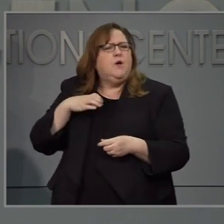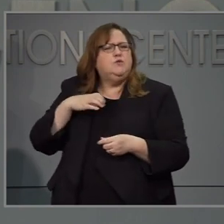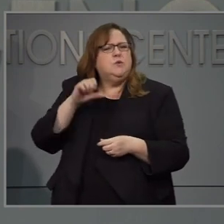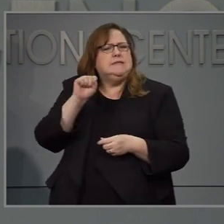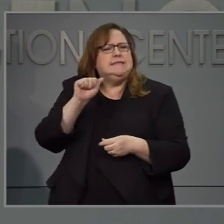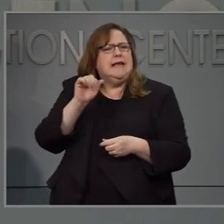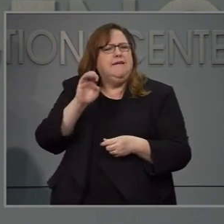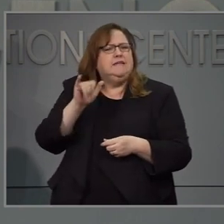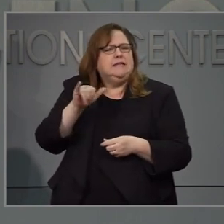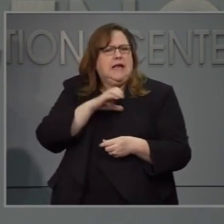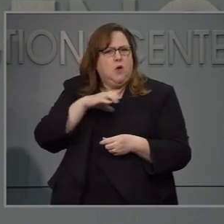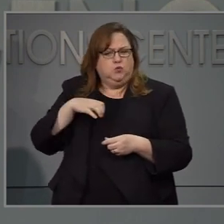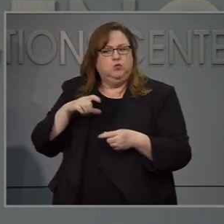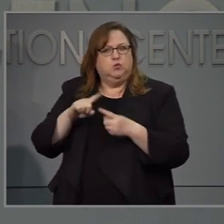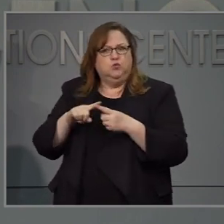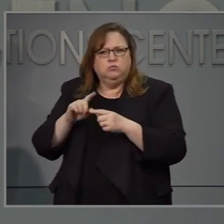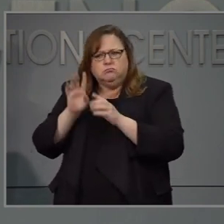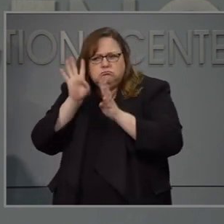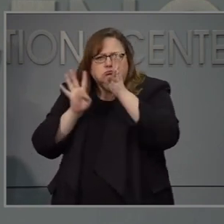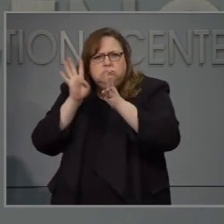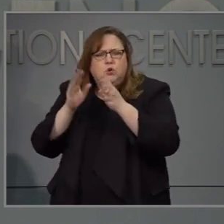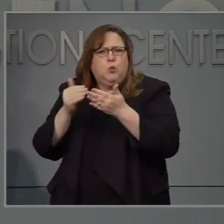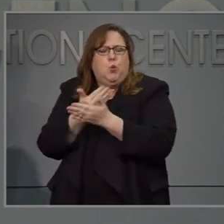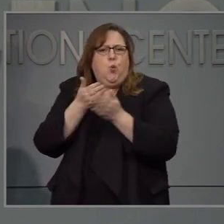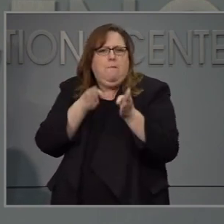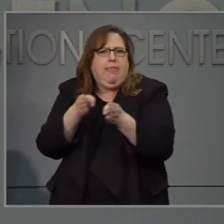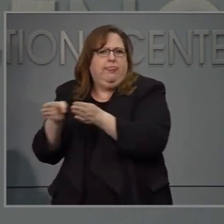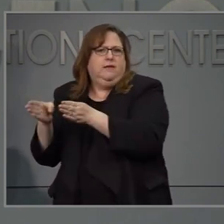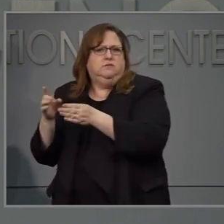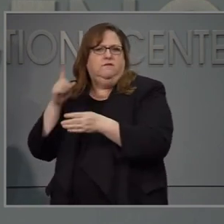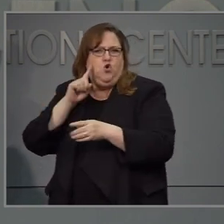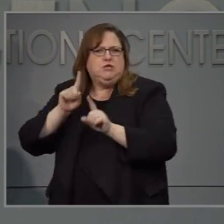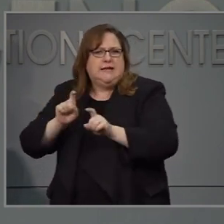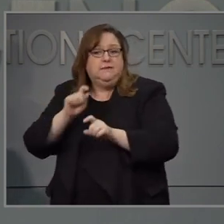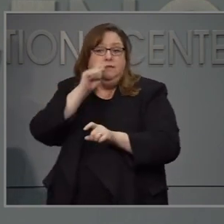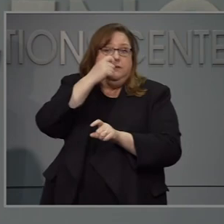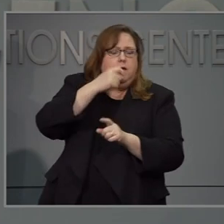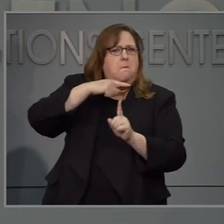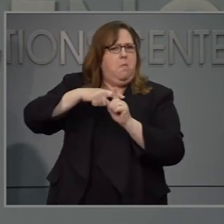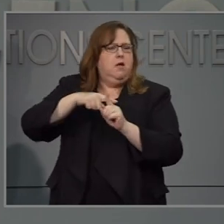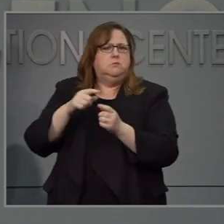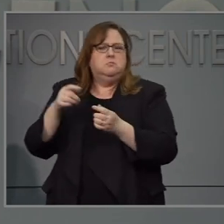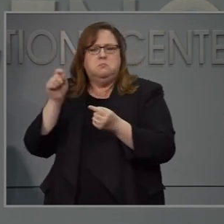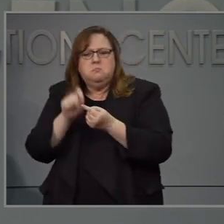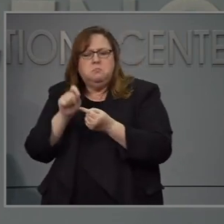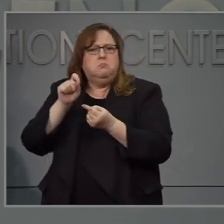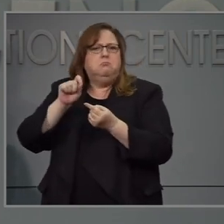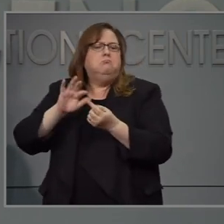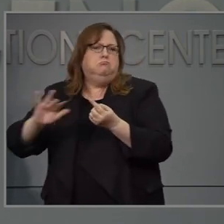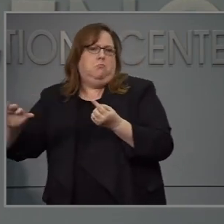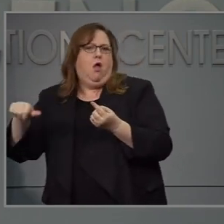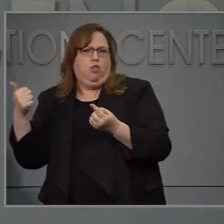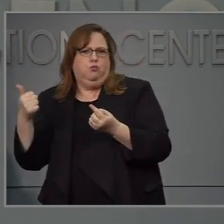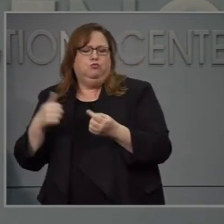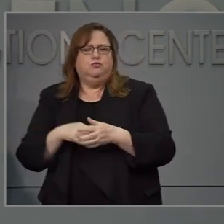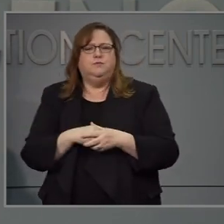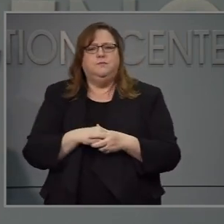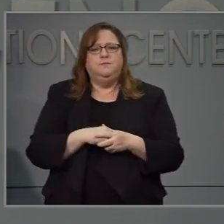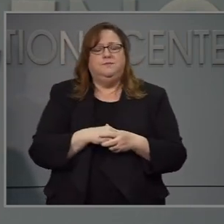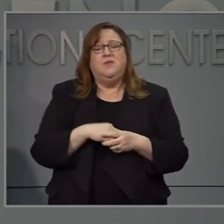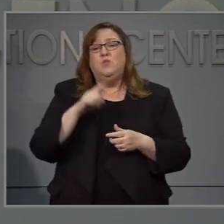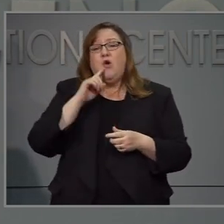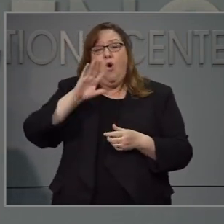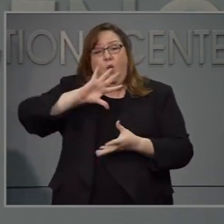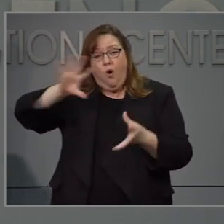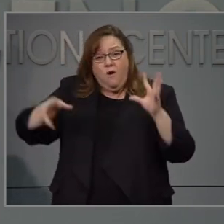evaluación. Al continuar ampliando las pruebas, los fondos de la ley de alivio al COVID-19 nos van a ayudar. Sin embargo, hay